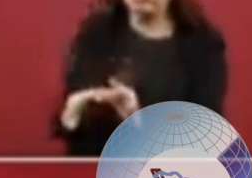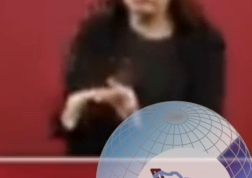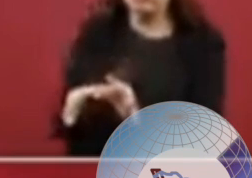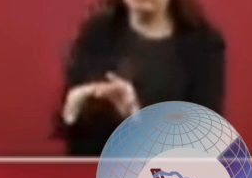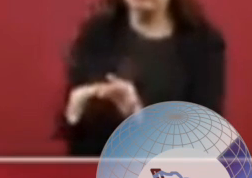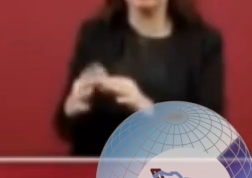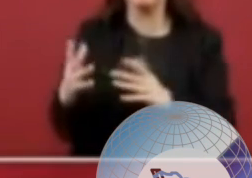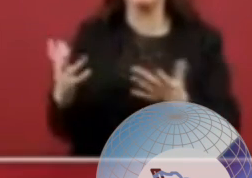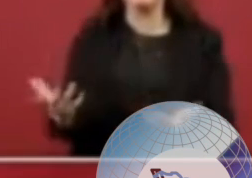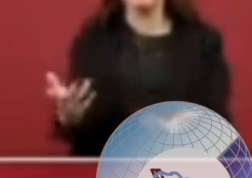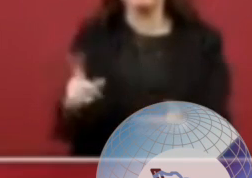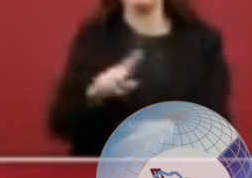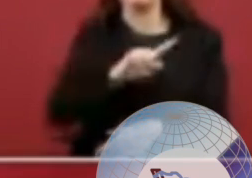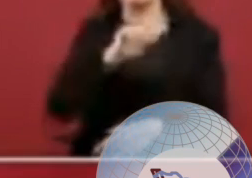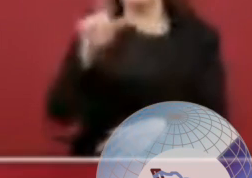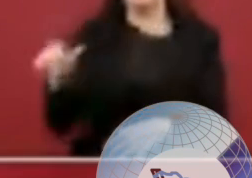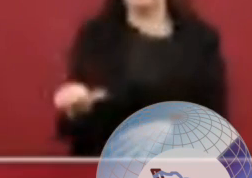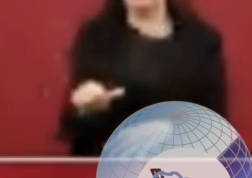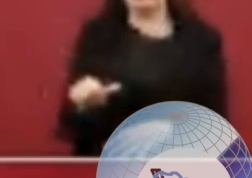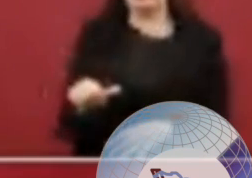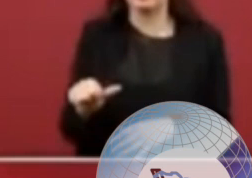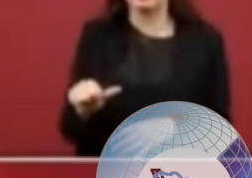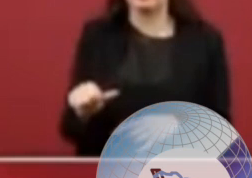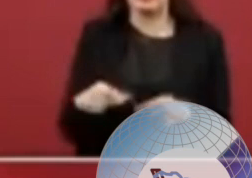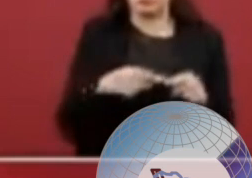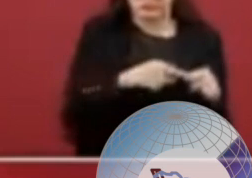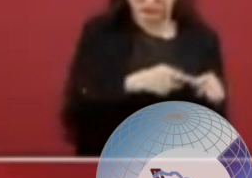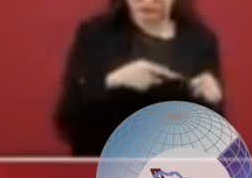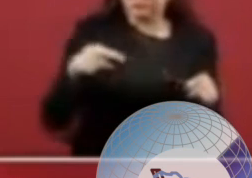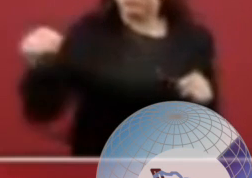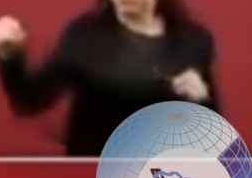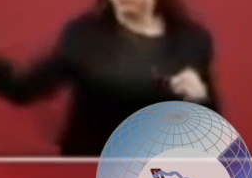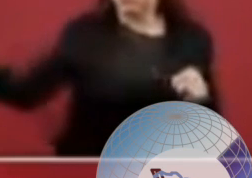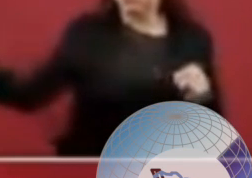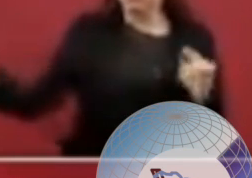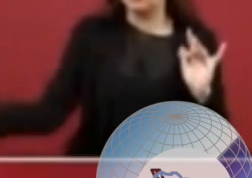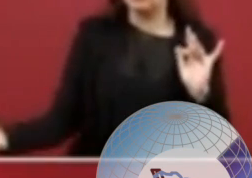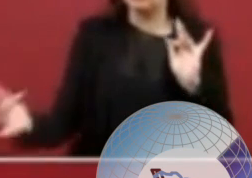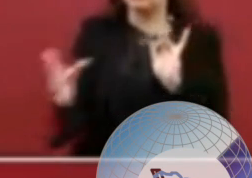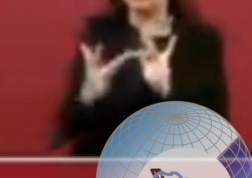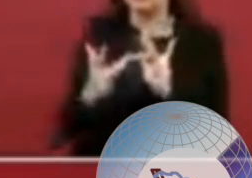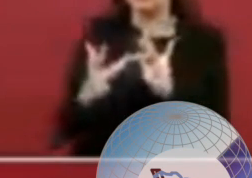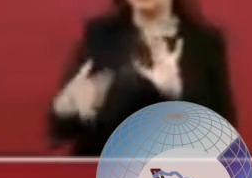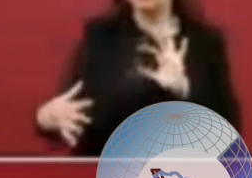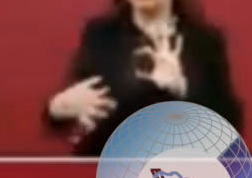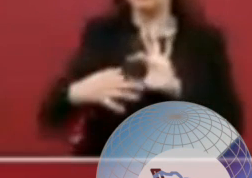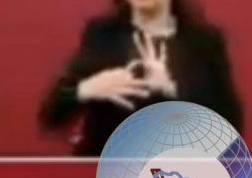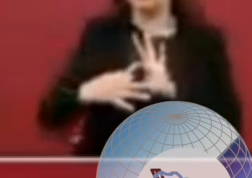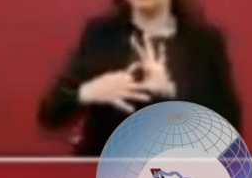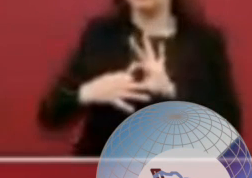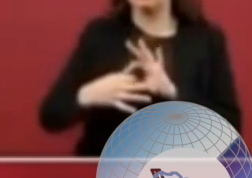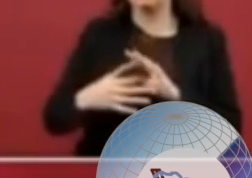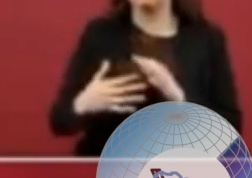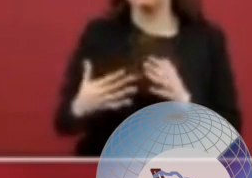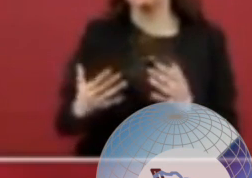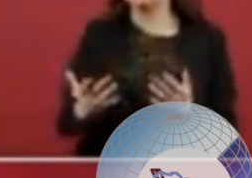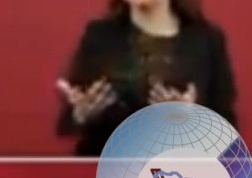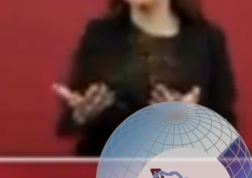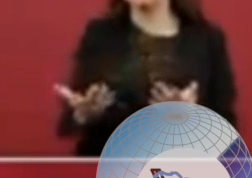conectar el gasoducto con la planta, son